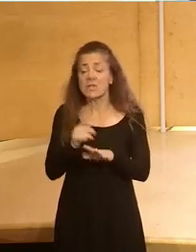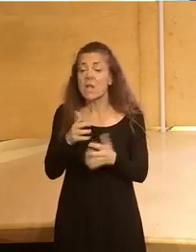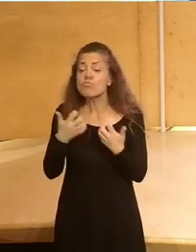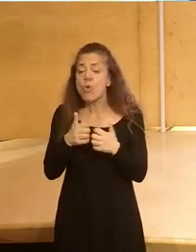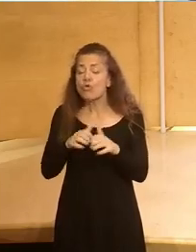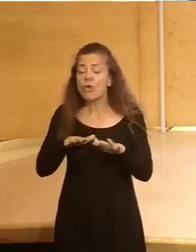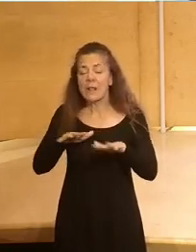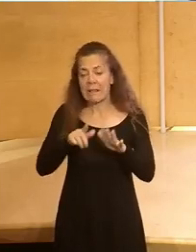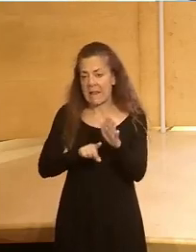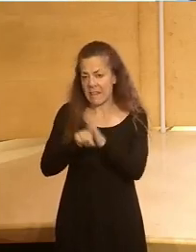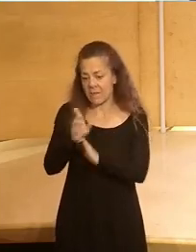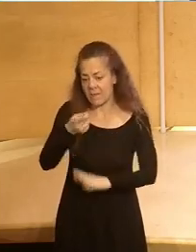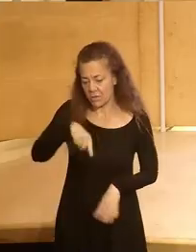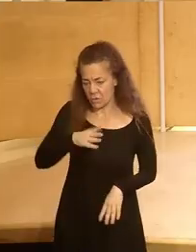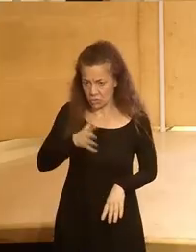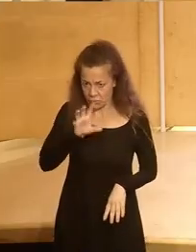motor de crecimiento de nuestro futuro